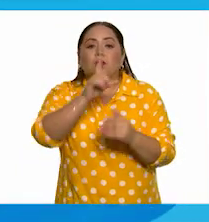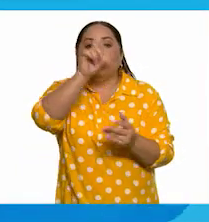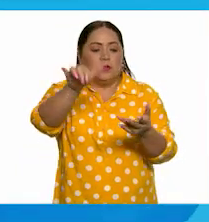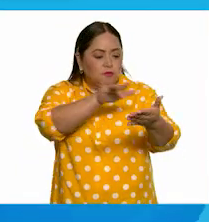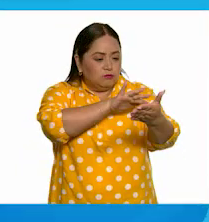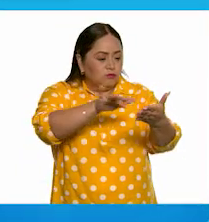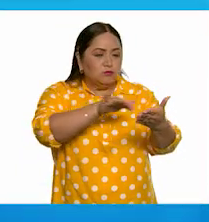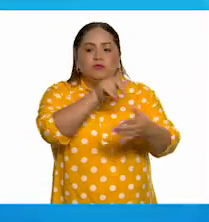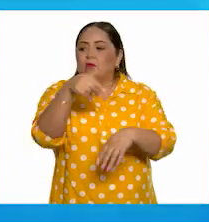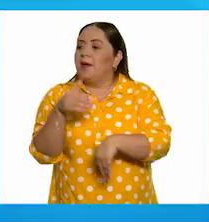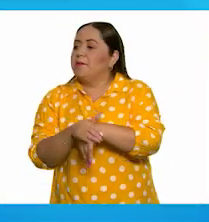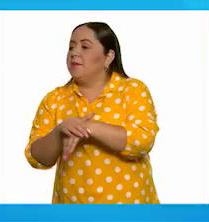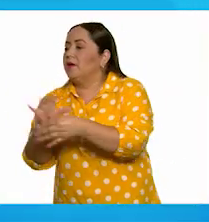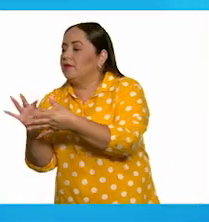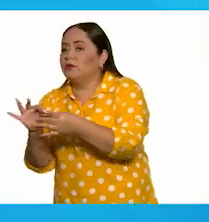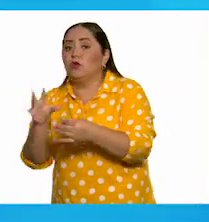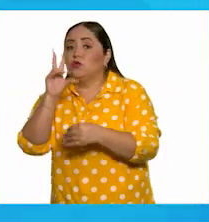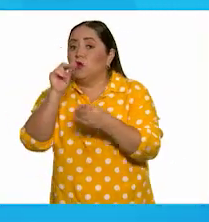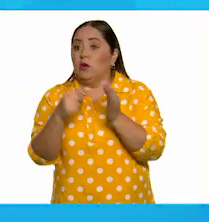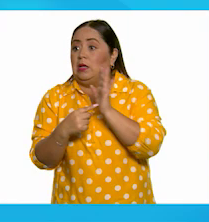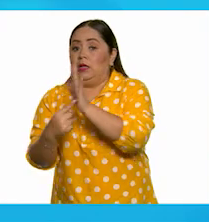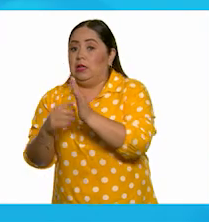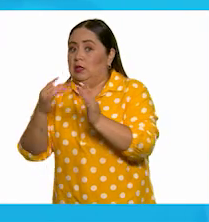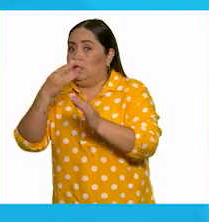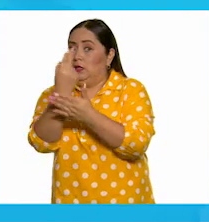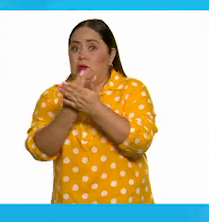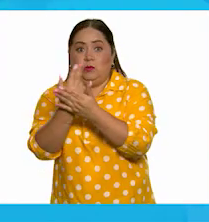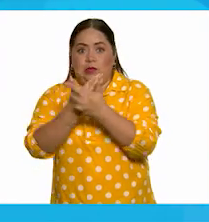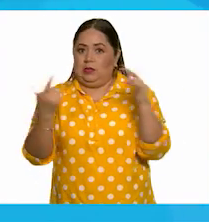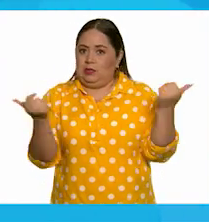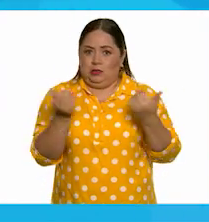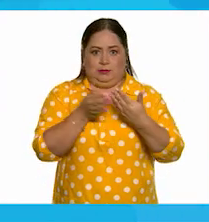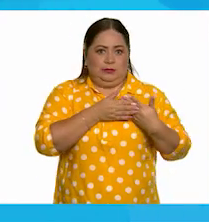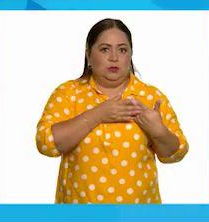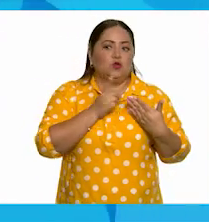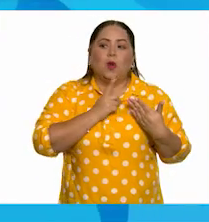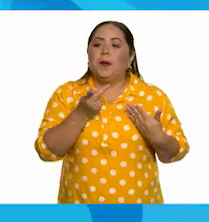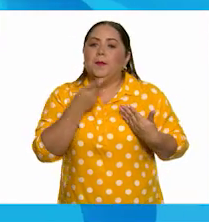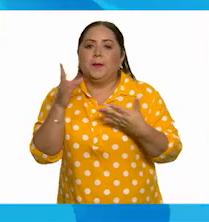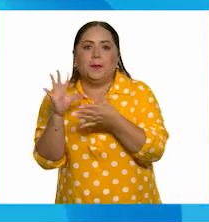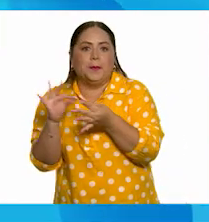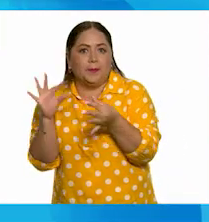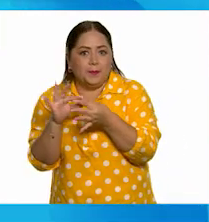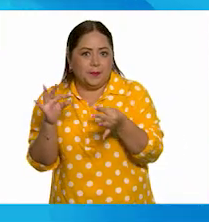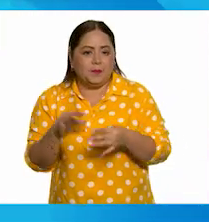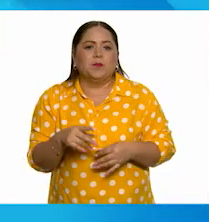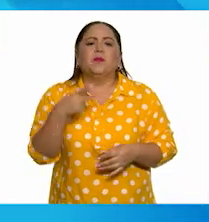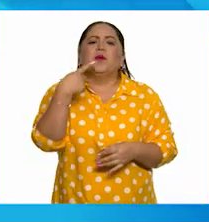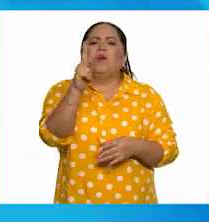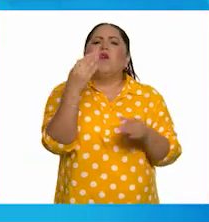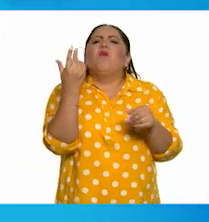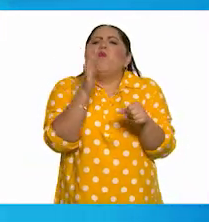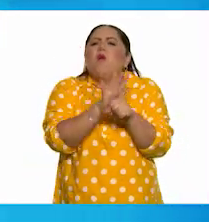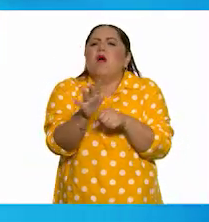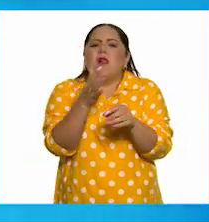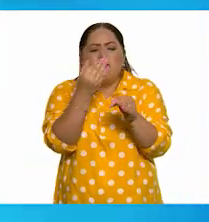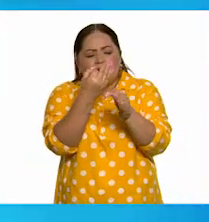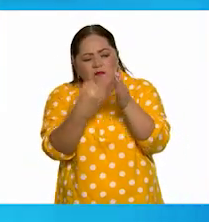Lean su texto a su compañero sin mostrarle el dibujo. ¿Lograron imaginar cómo eran? ¿Qué cosas les faltaron?